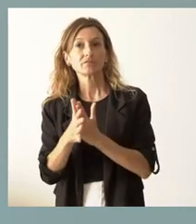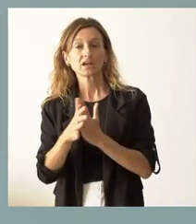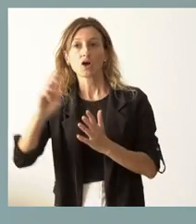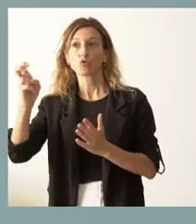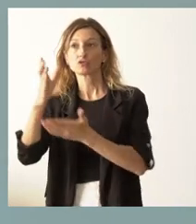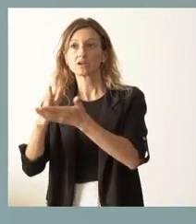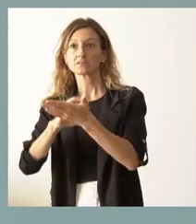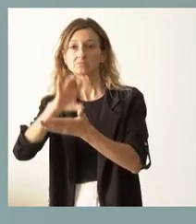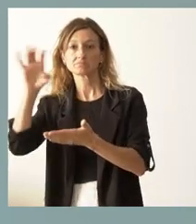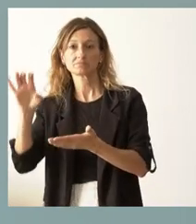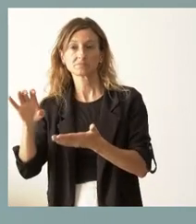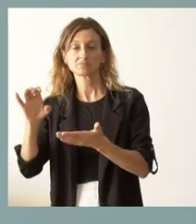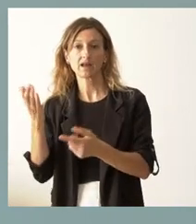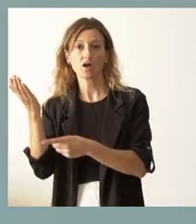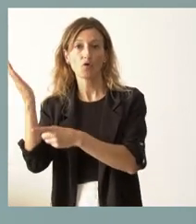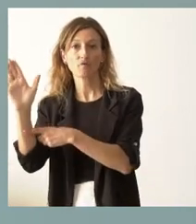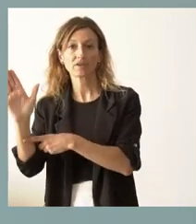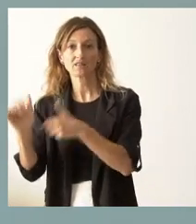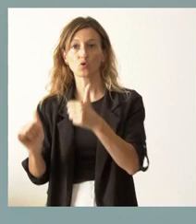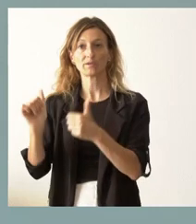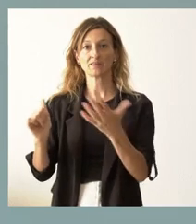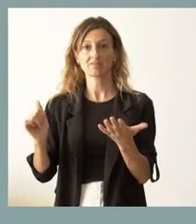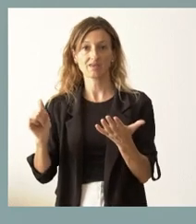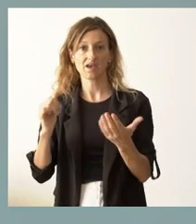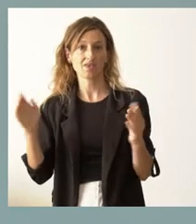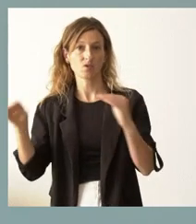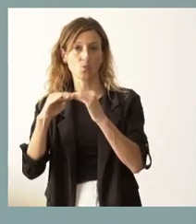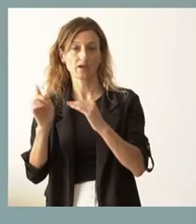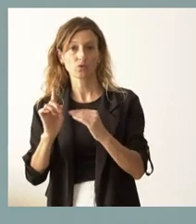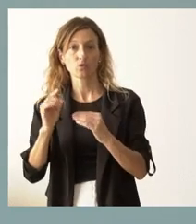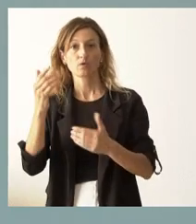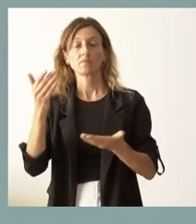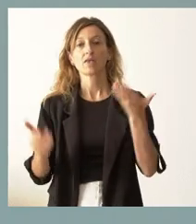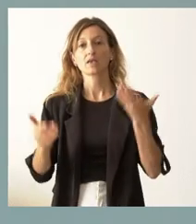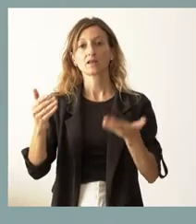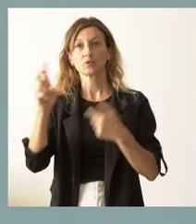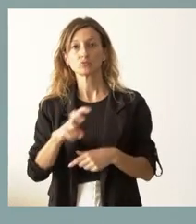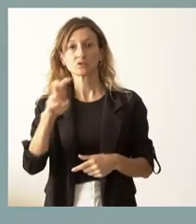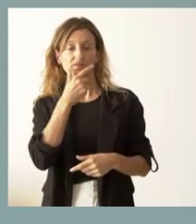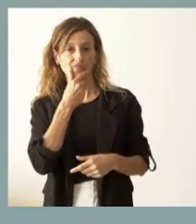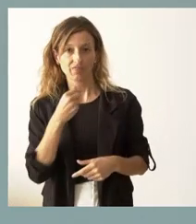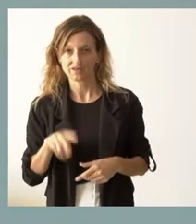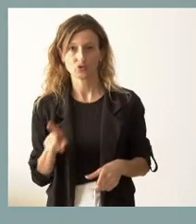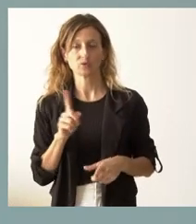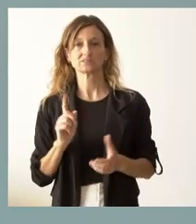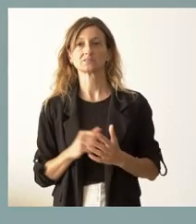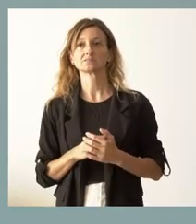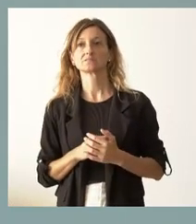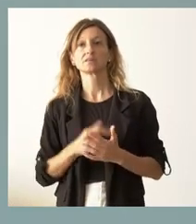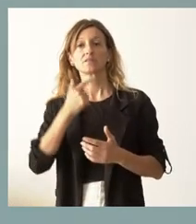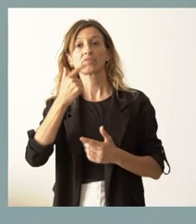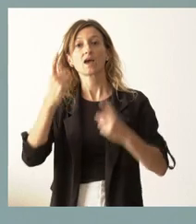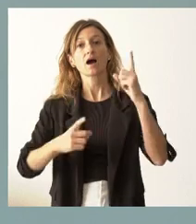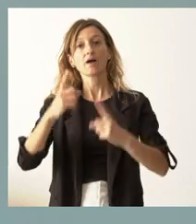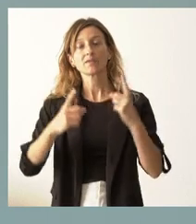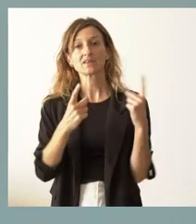comunidades en términos de oferta de esos servicios, con lo cual hay que buscar un punto de equilibrio que no siempre es sencillo, entre saber que a veces hay